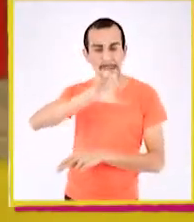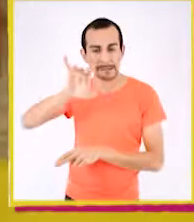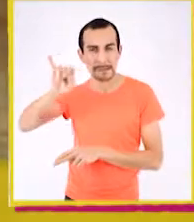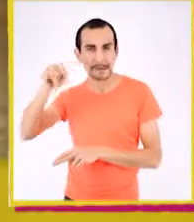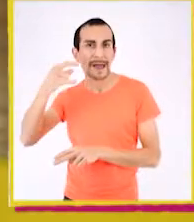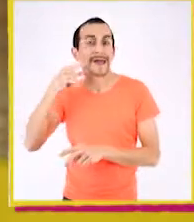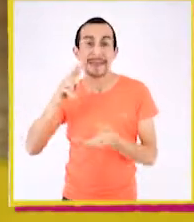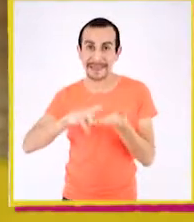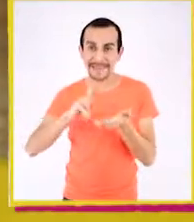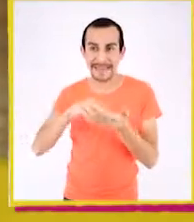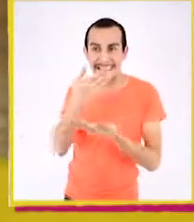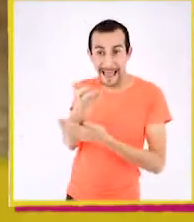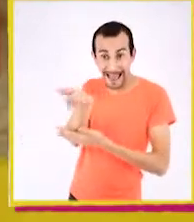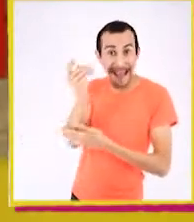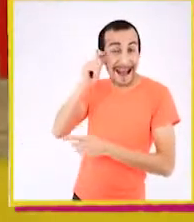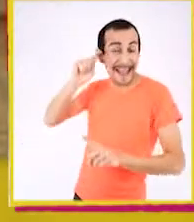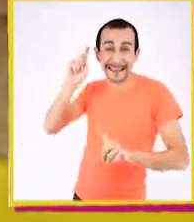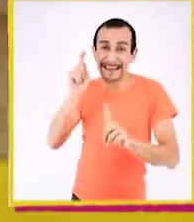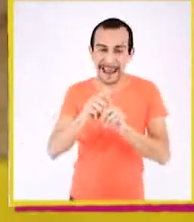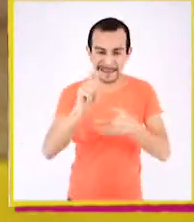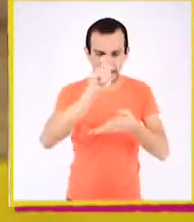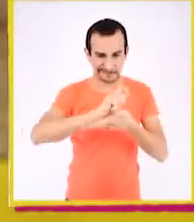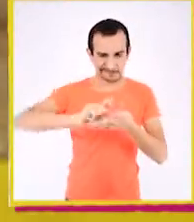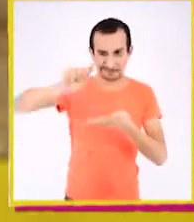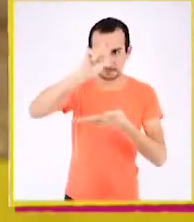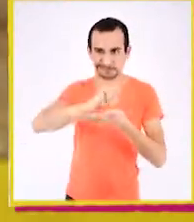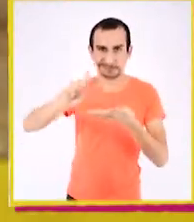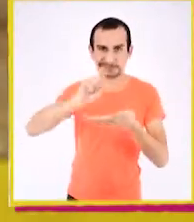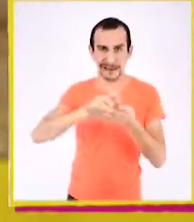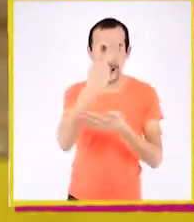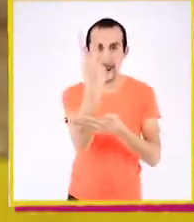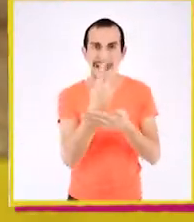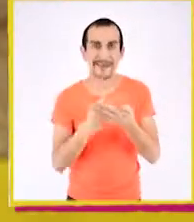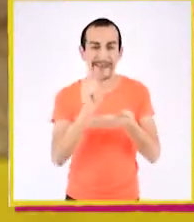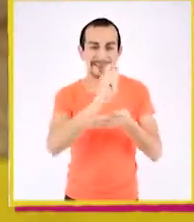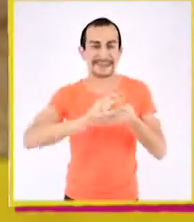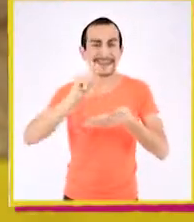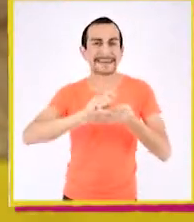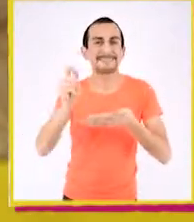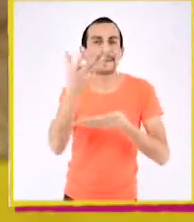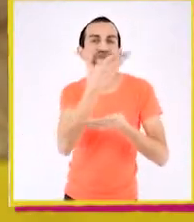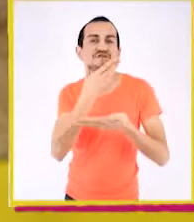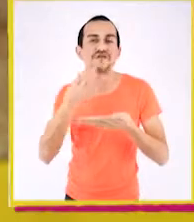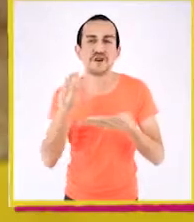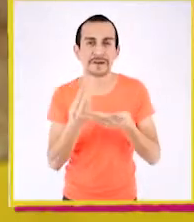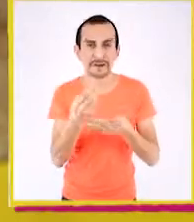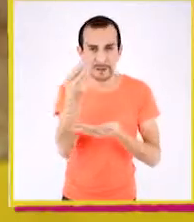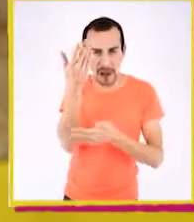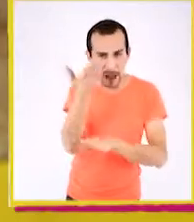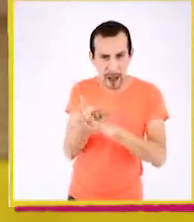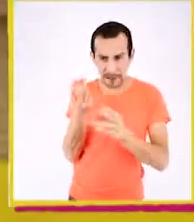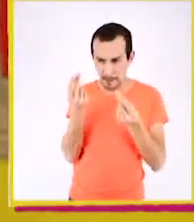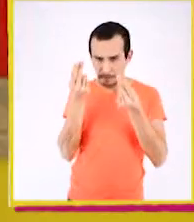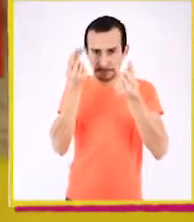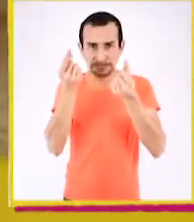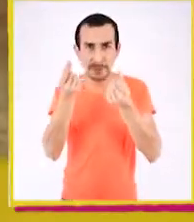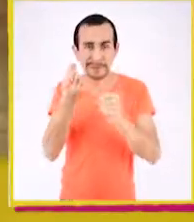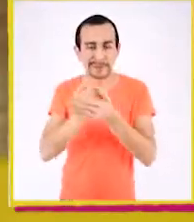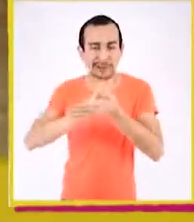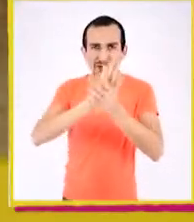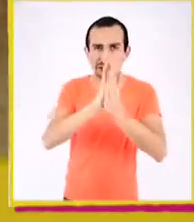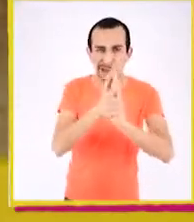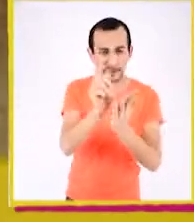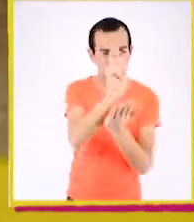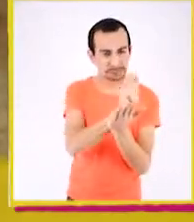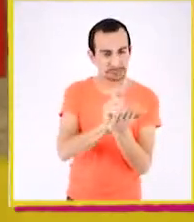letras. Claro, a ella le encanta la cariografía, que es el arte de escribir con letras bellas. Ella tiene ese don porque